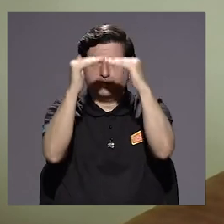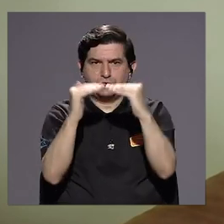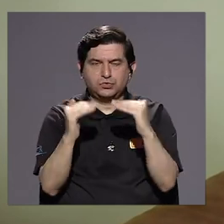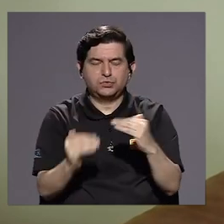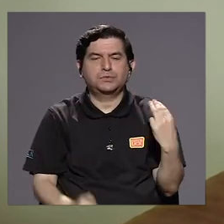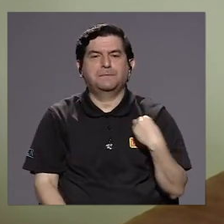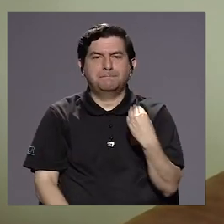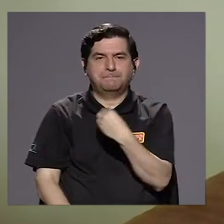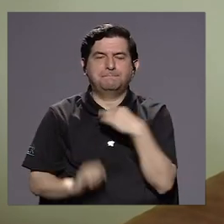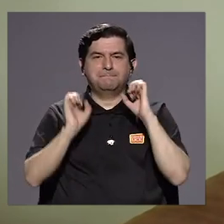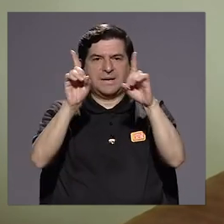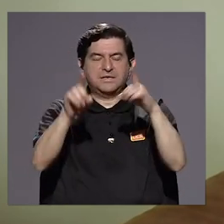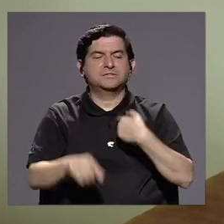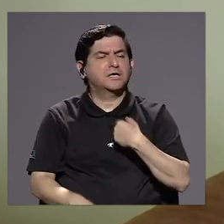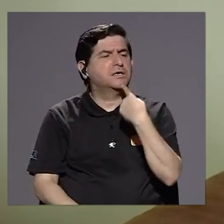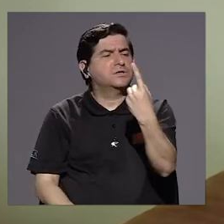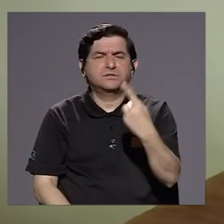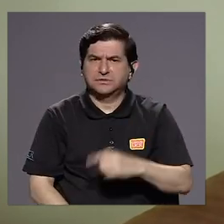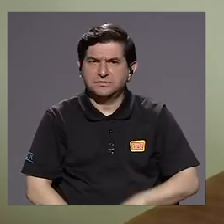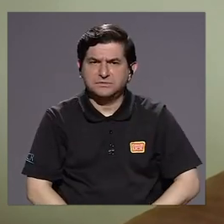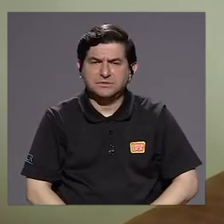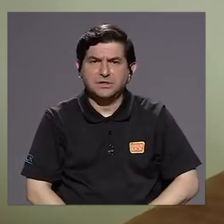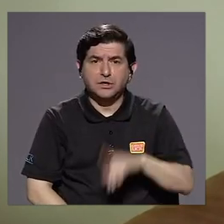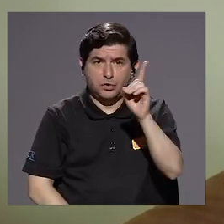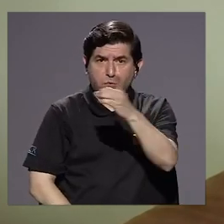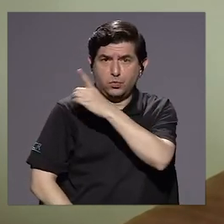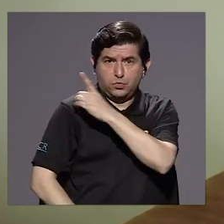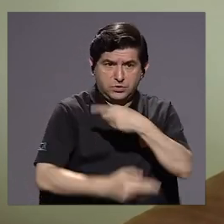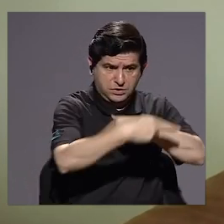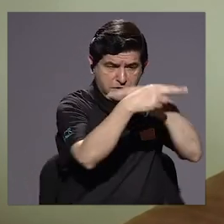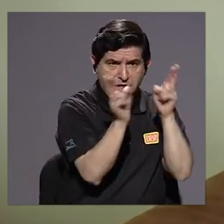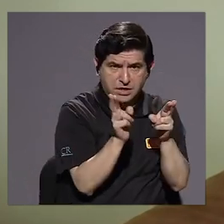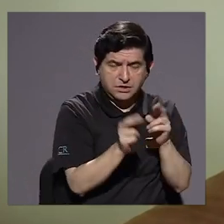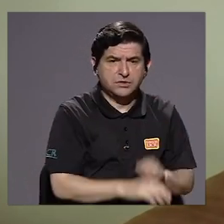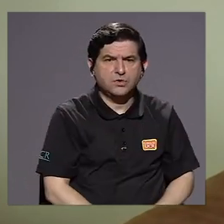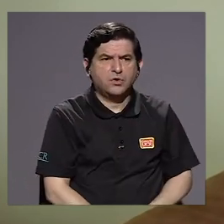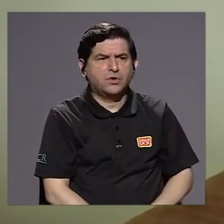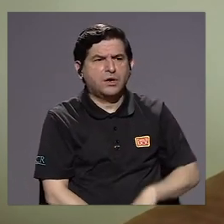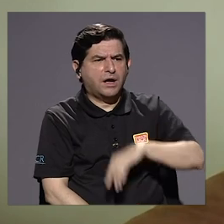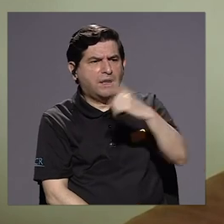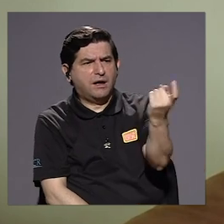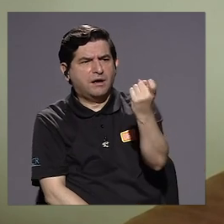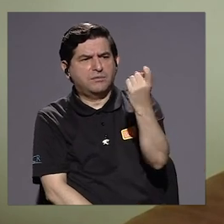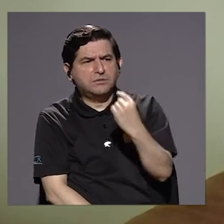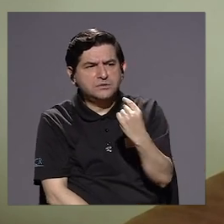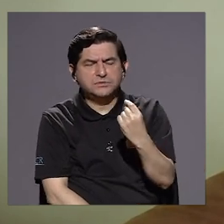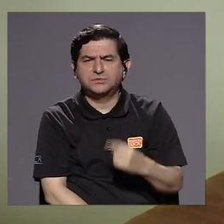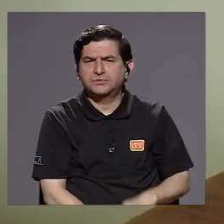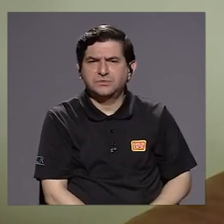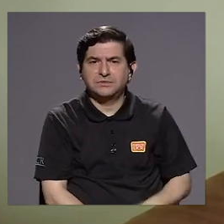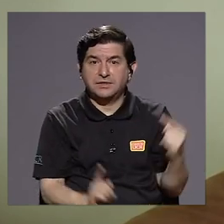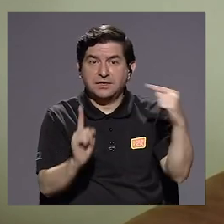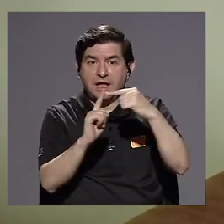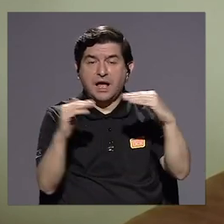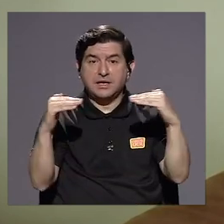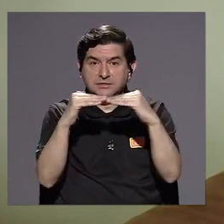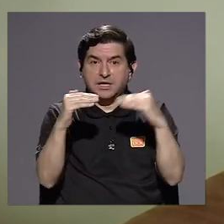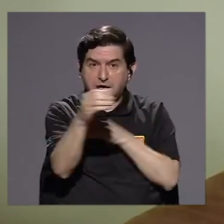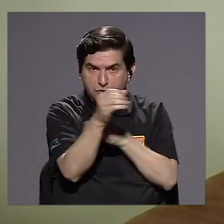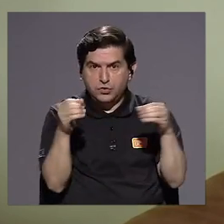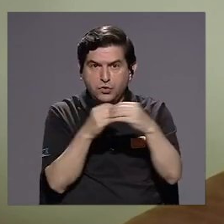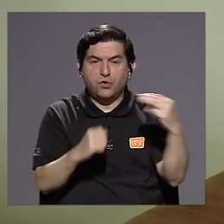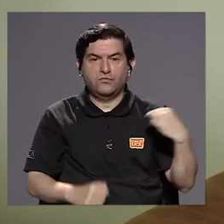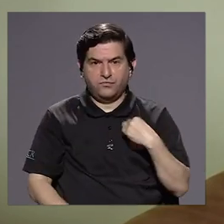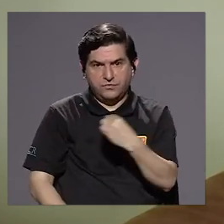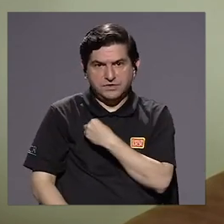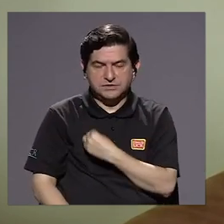Ministerio de Educación Pública. Yo siempre digo cuando un director regional hace una consulta y está llegando hasta el nivel del despacho